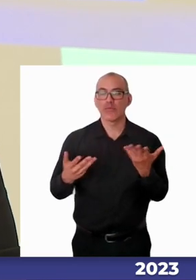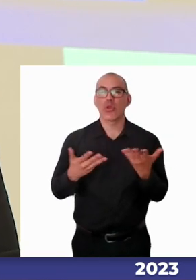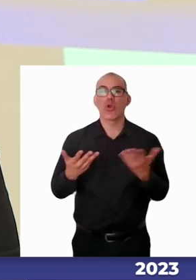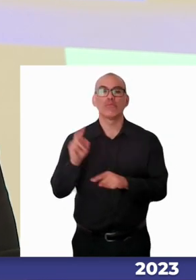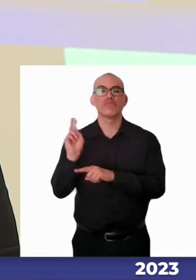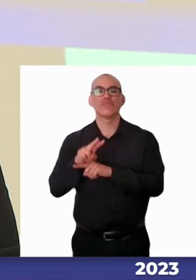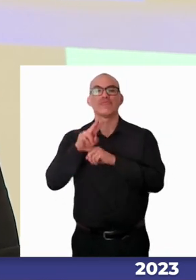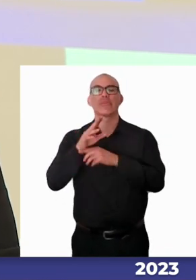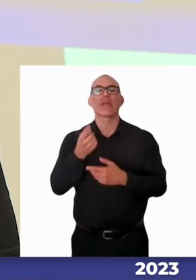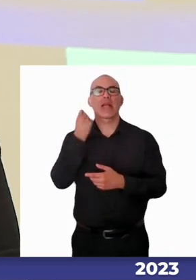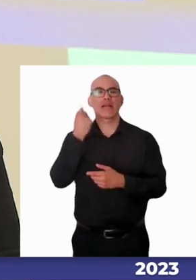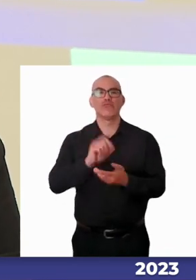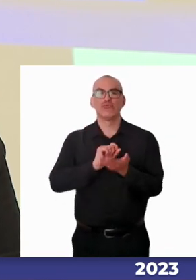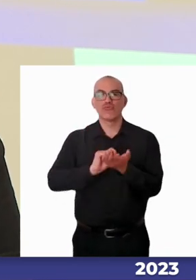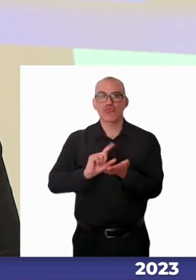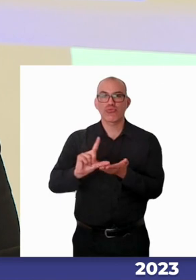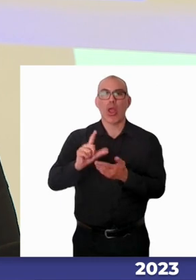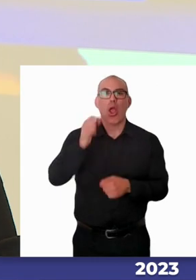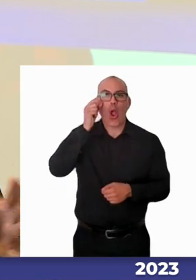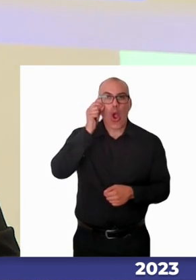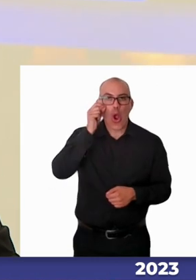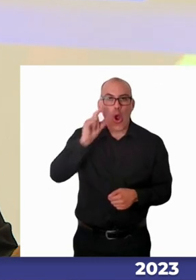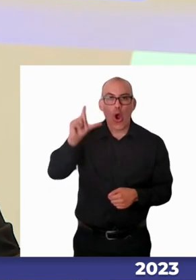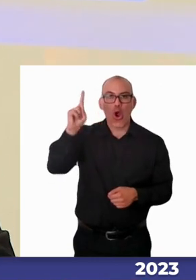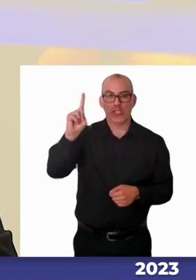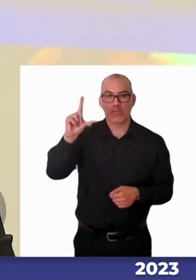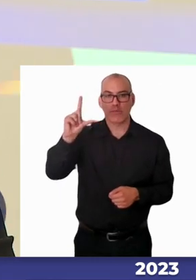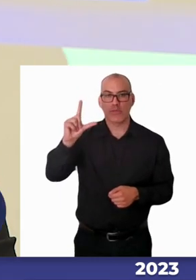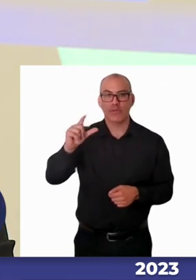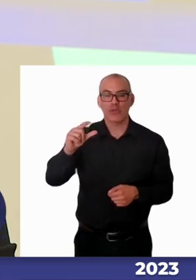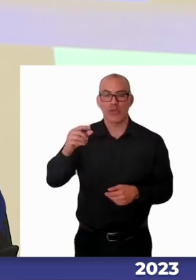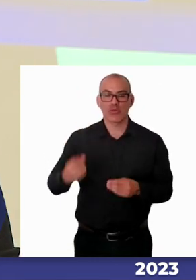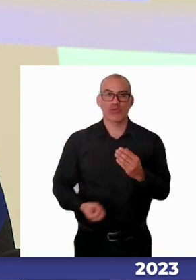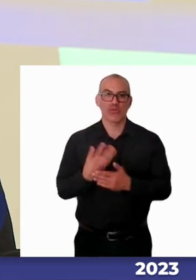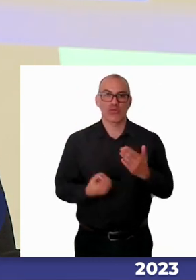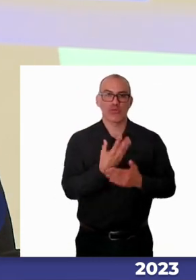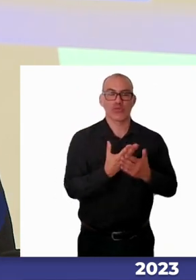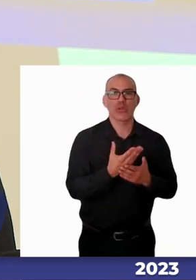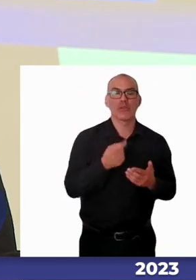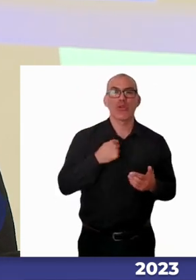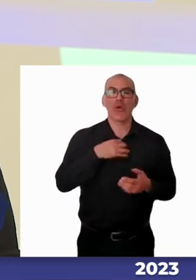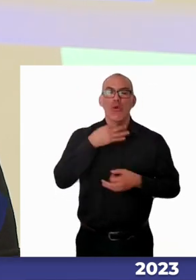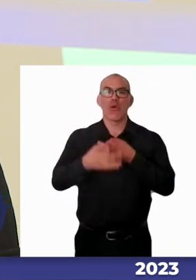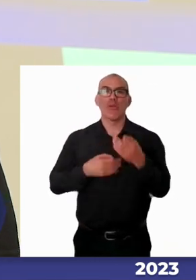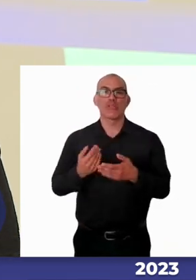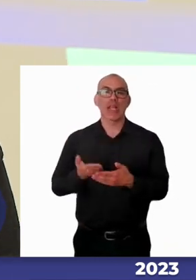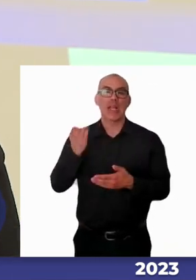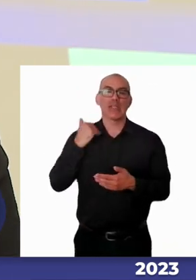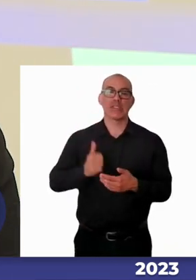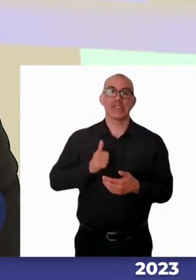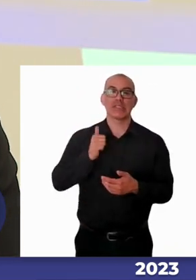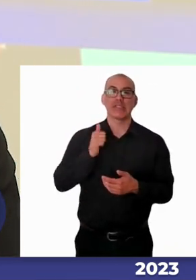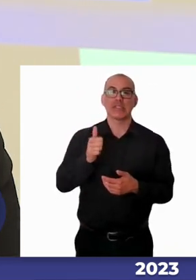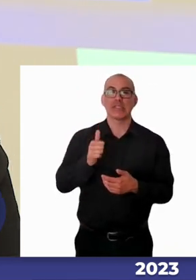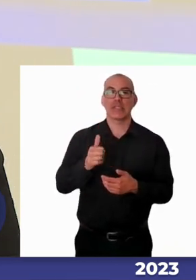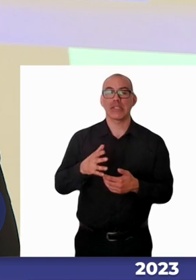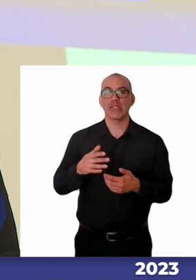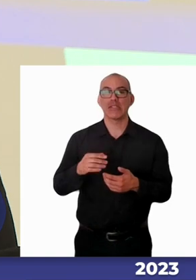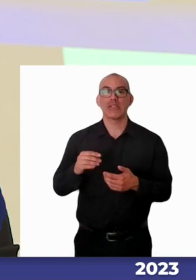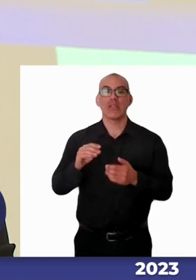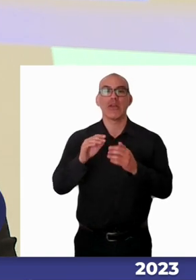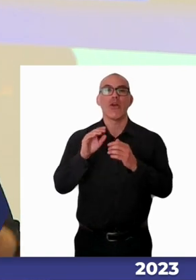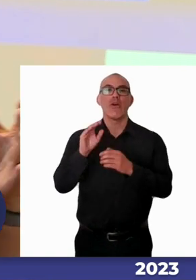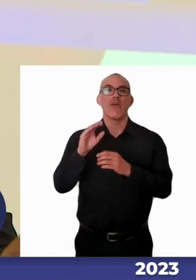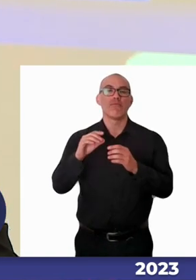conocimiento. Y yo me recuerdo que conversamos largamente con gente de la biblioteca del año 2015, presentamos indicaciones del año